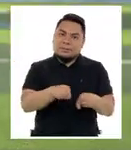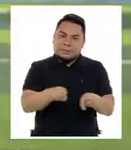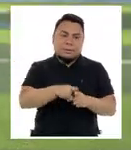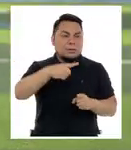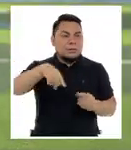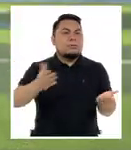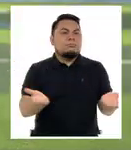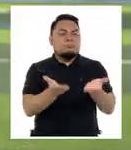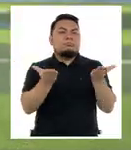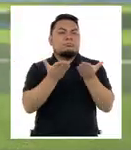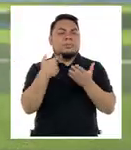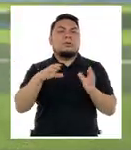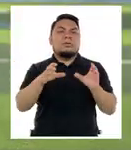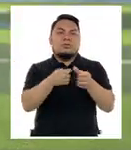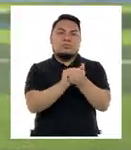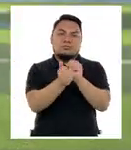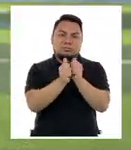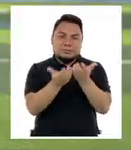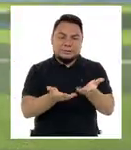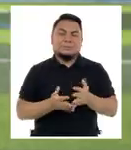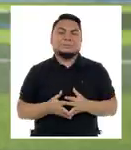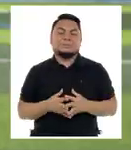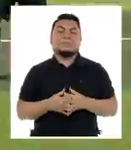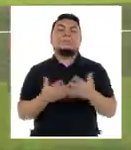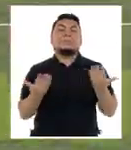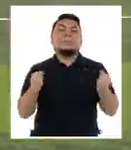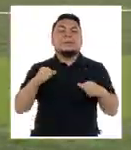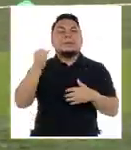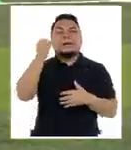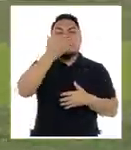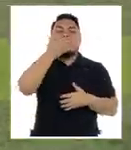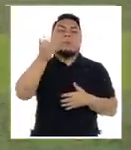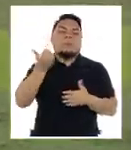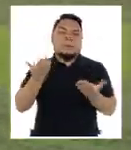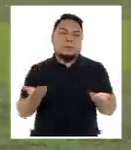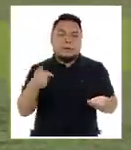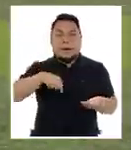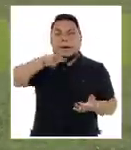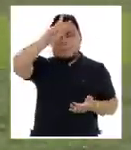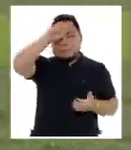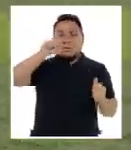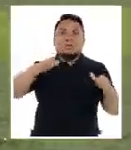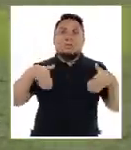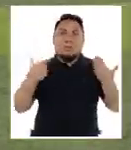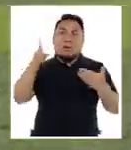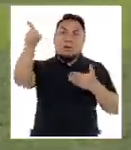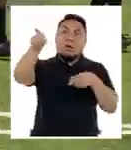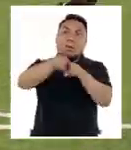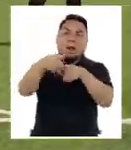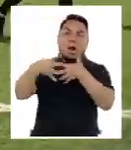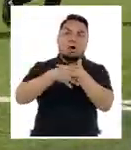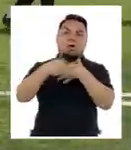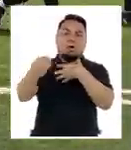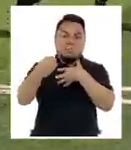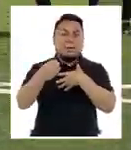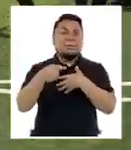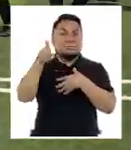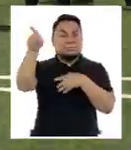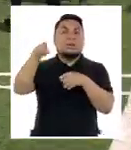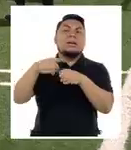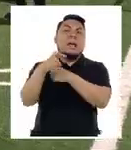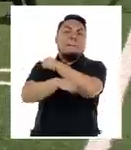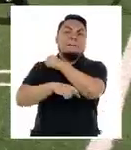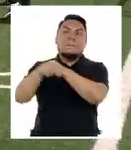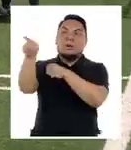sea una selección realmente muy fuerte en este tipo de competencias así que la idea sería que Perú pueda replicar algo de esto pueda